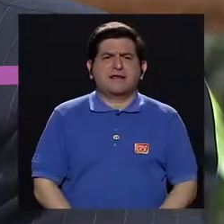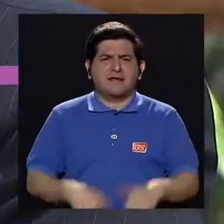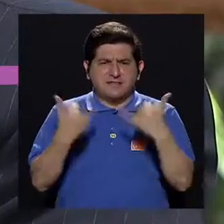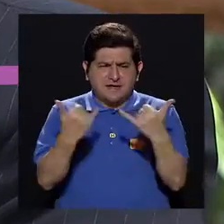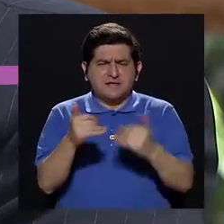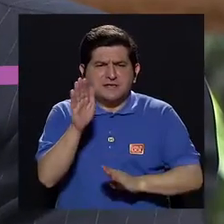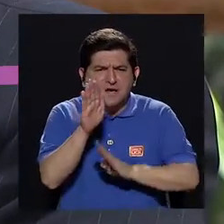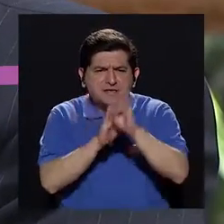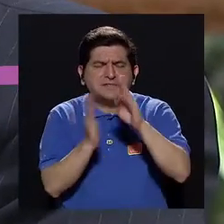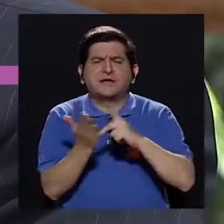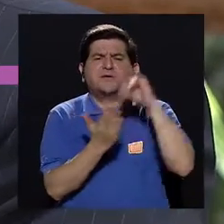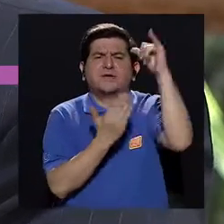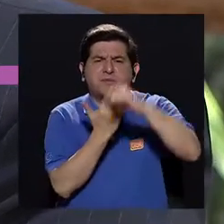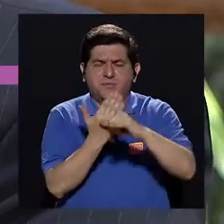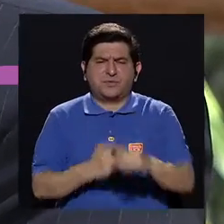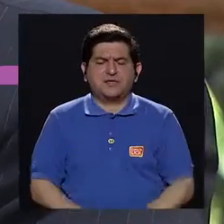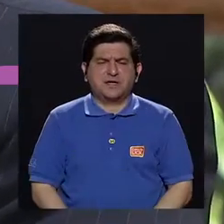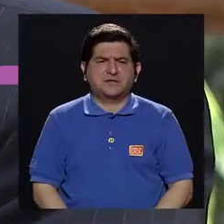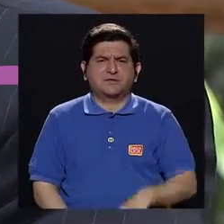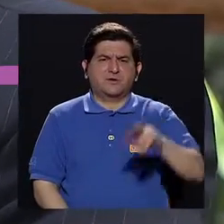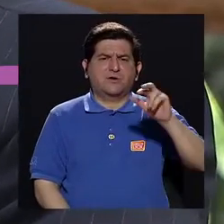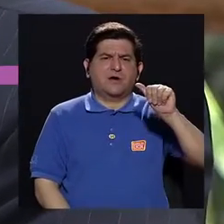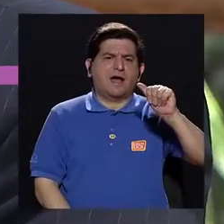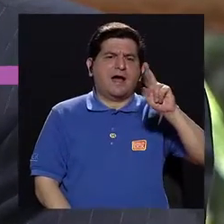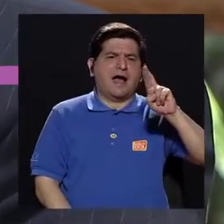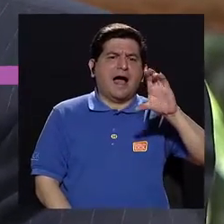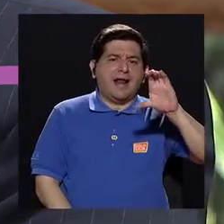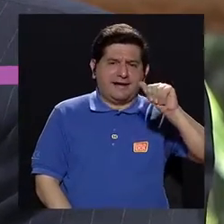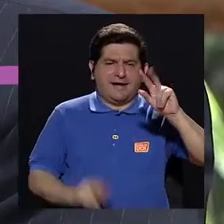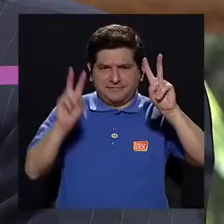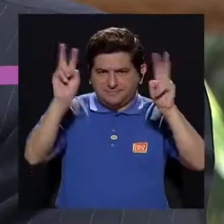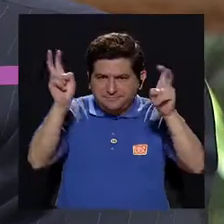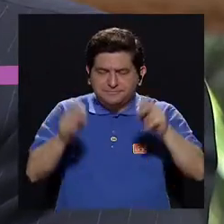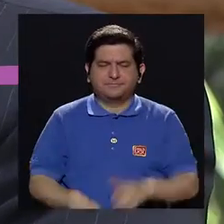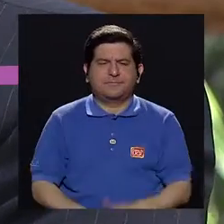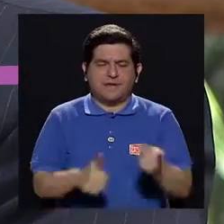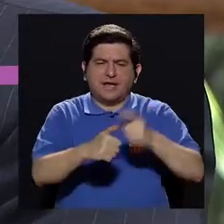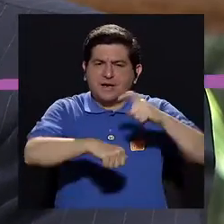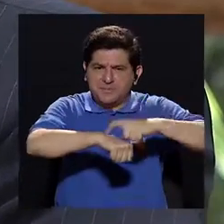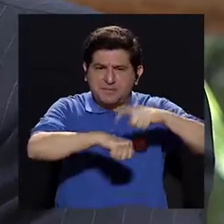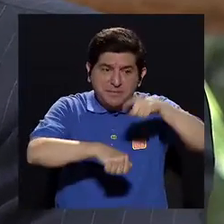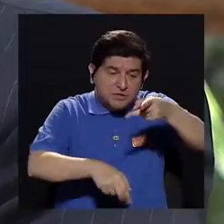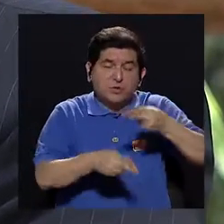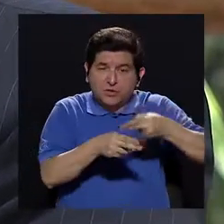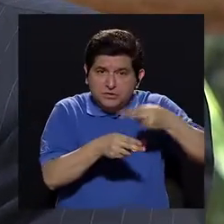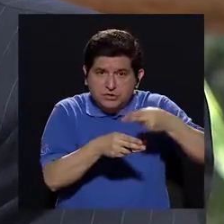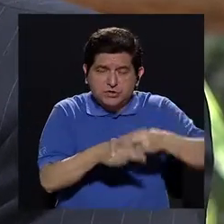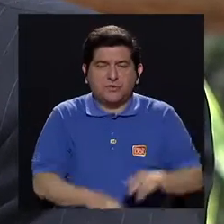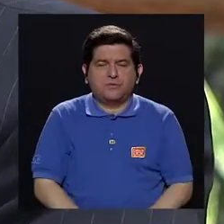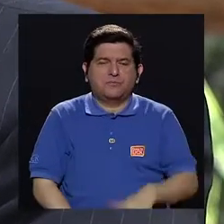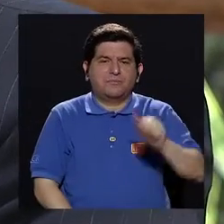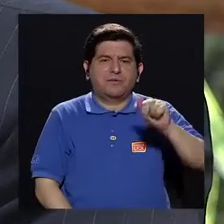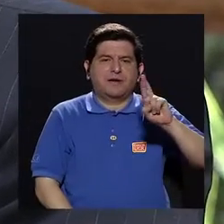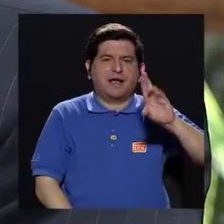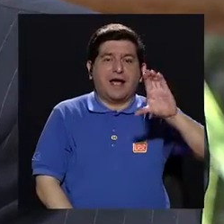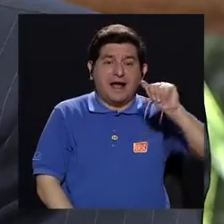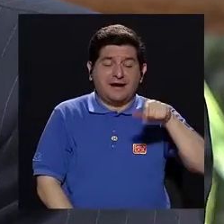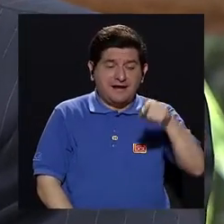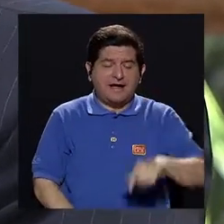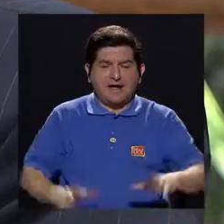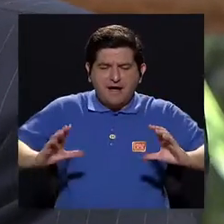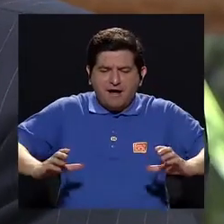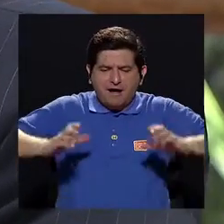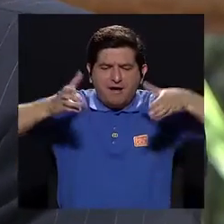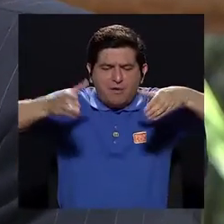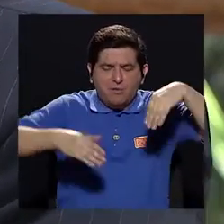desarrollado un proyecto que se llama ARCA. Desde el inicio se le denominó ARCA porque ARCA es un cofre